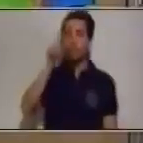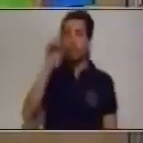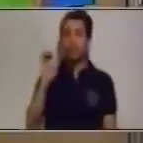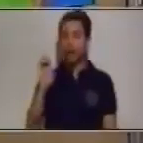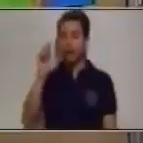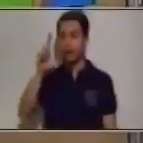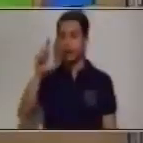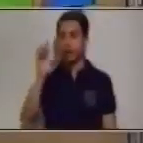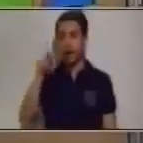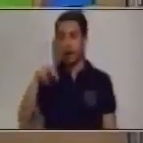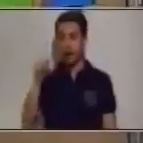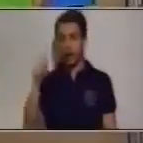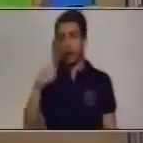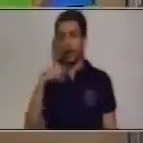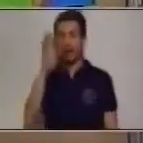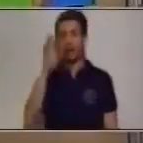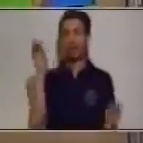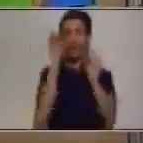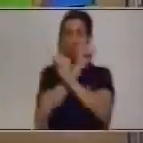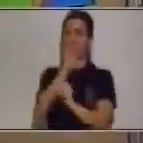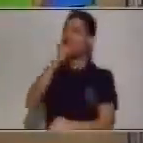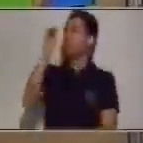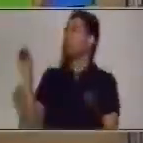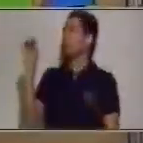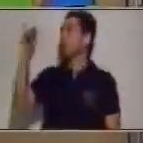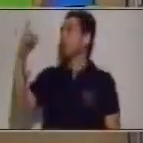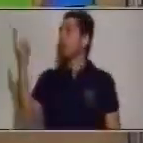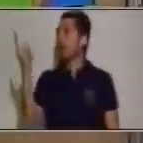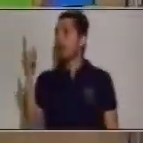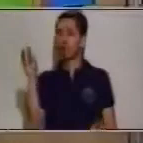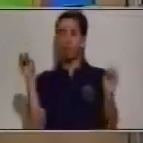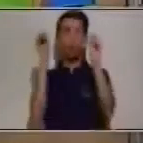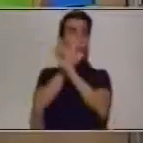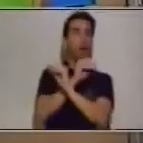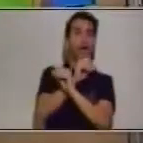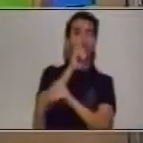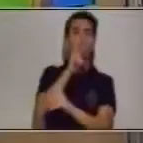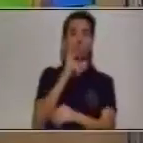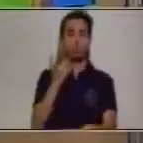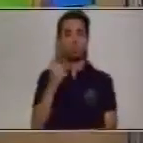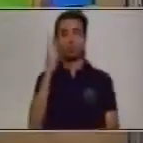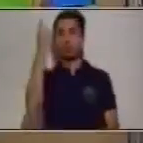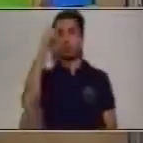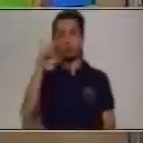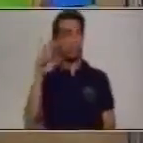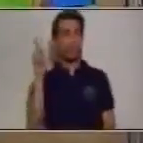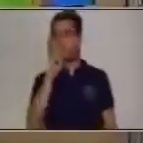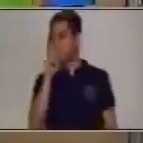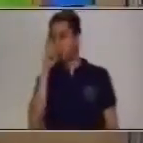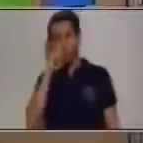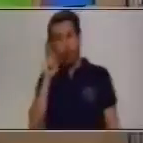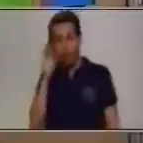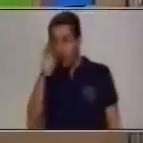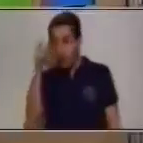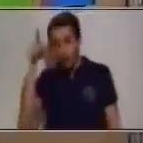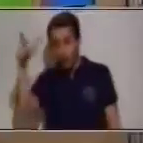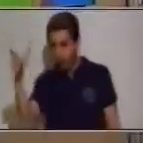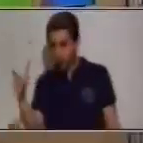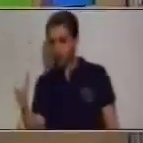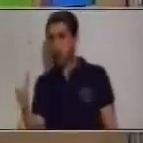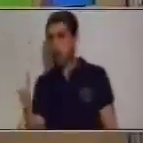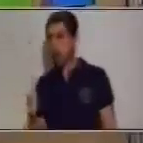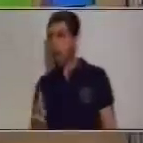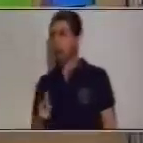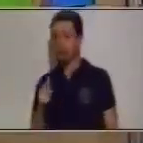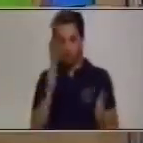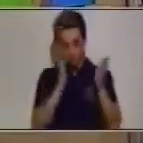lo coloco en las unidades y el 2 lo coloco en las centenas? No tendría mucha lógica. Por lo tanto, vamos a